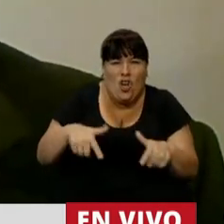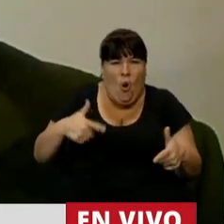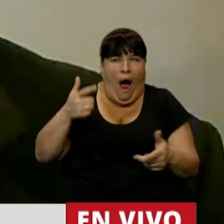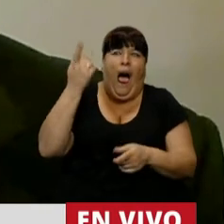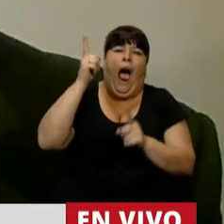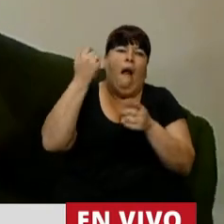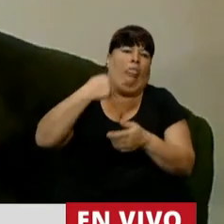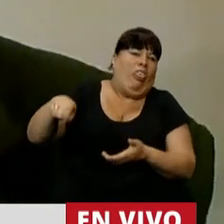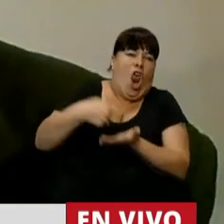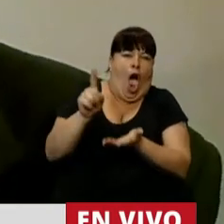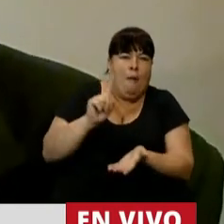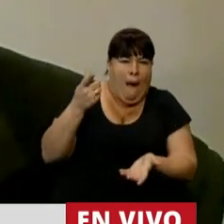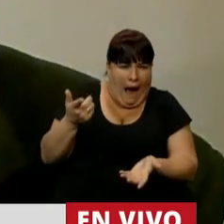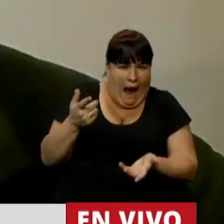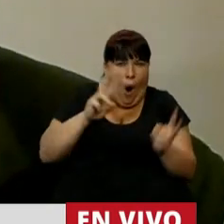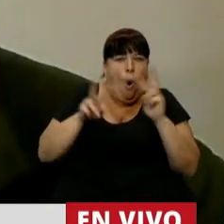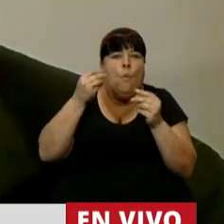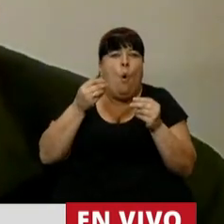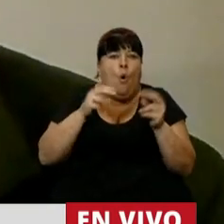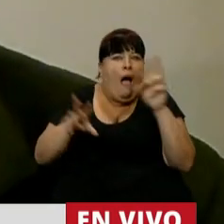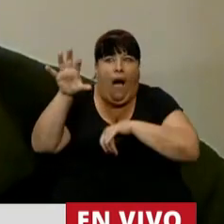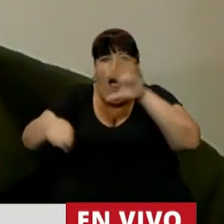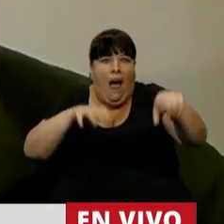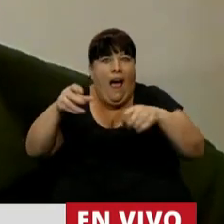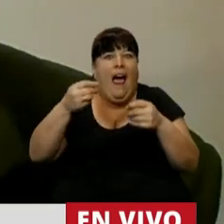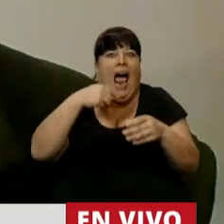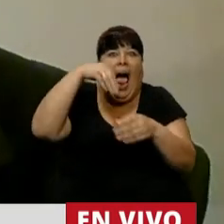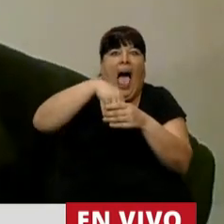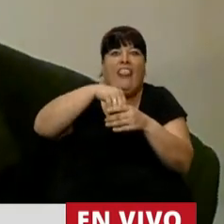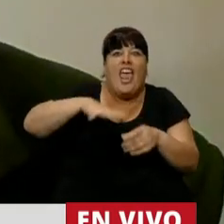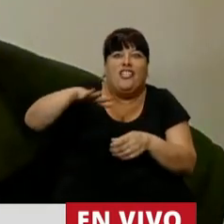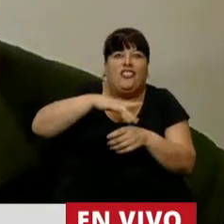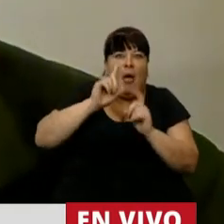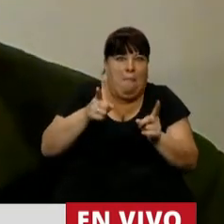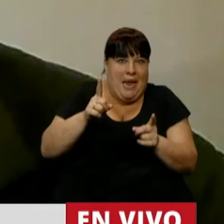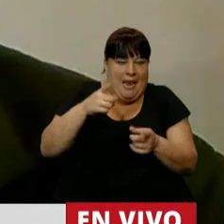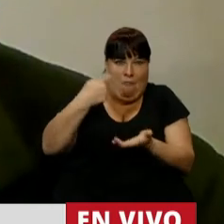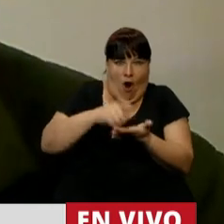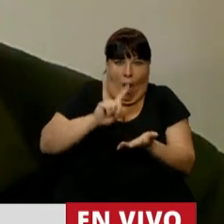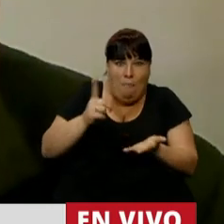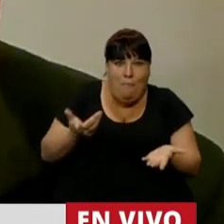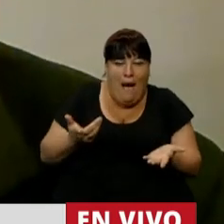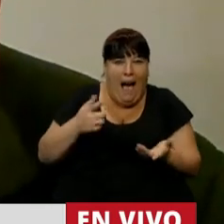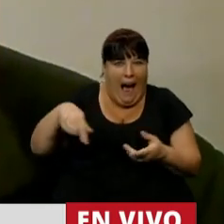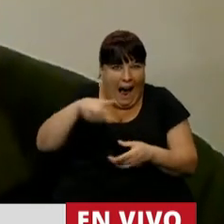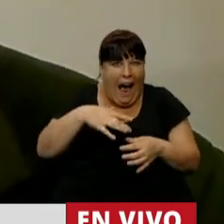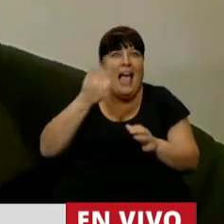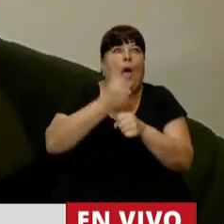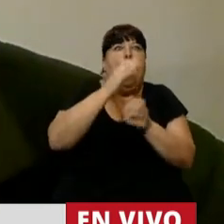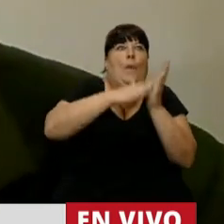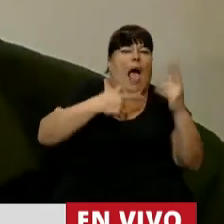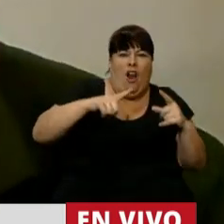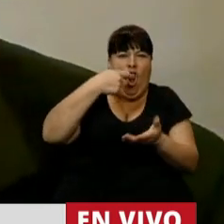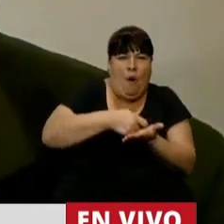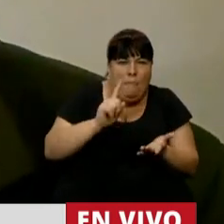evasión que tenemos? vamos a seguir cazando adentro del zoológico cuando los que están adentro del zoológico con los que están adentro del sistema con los que son formales